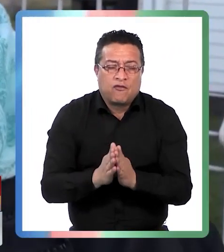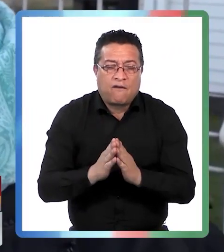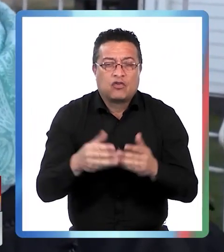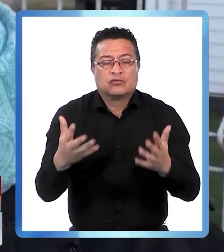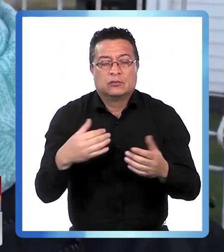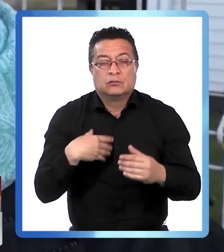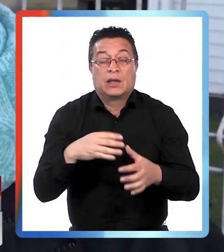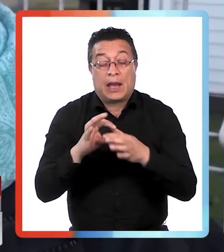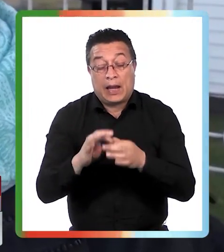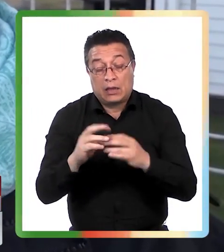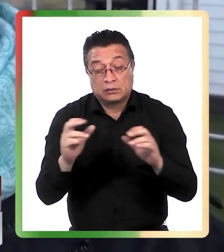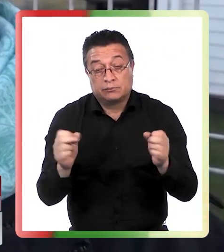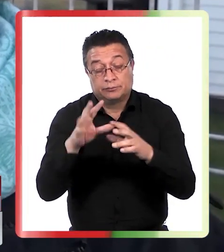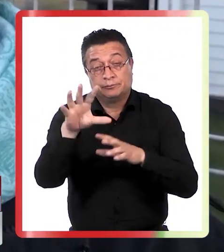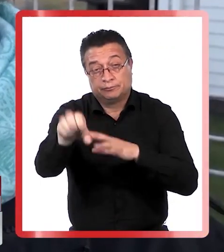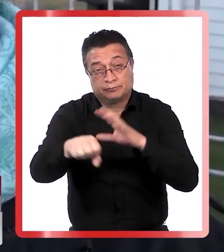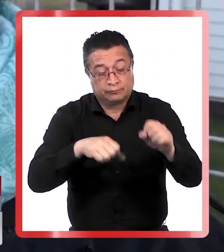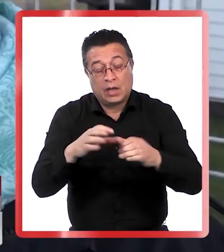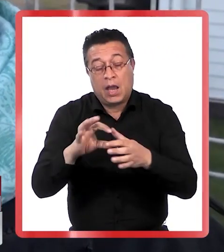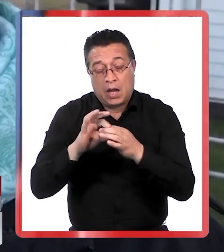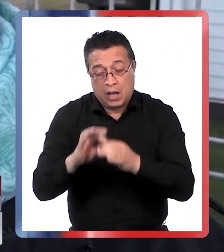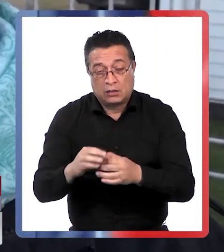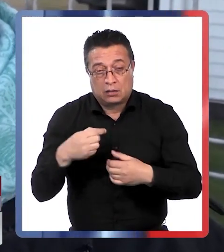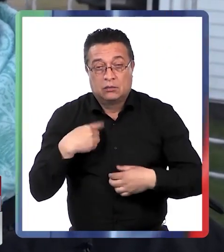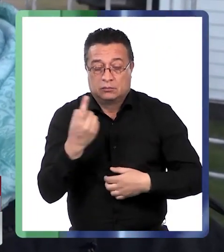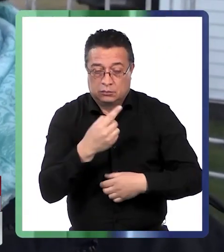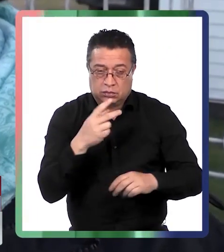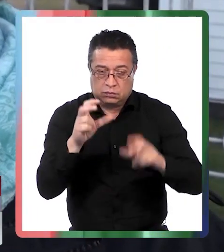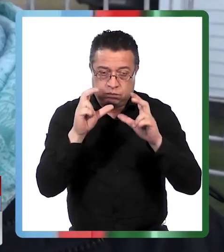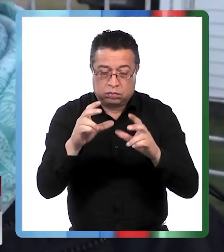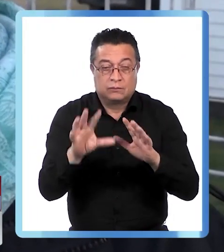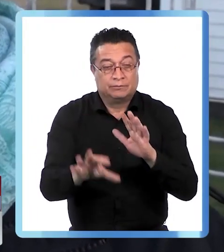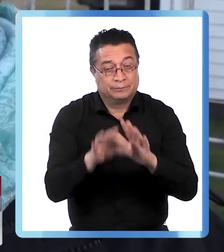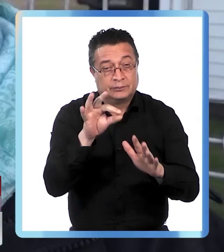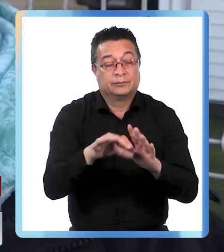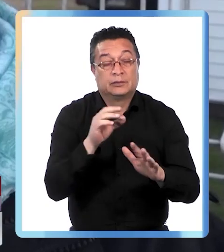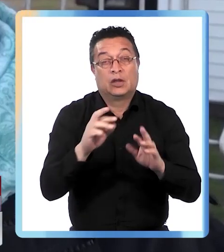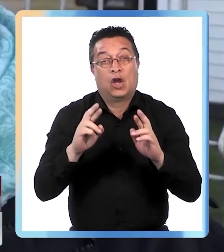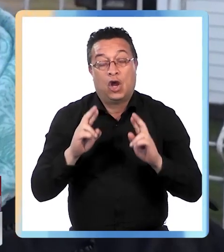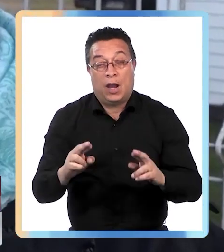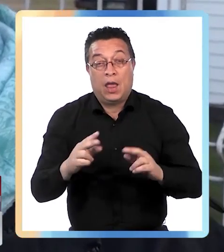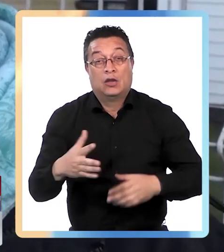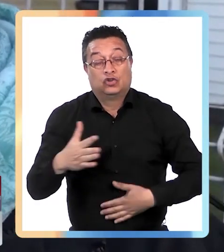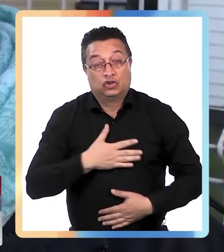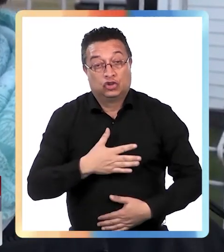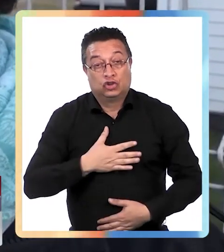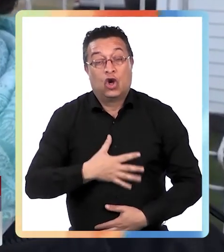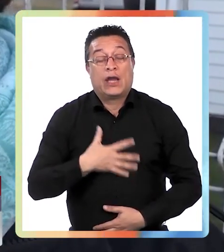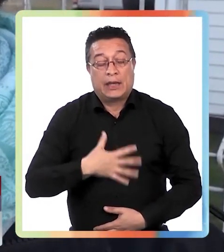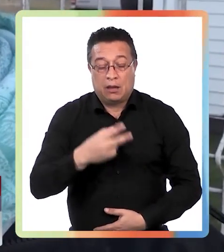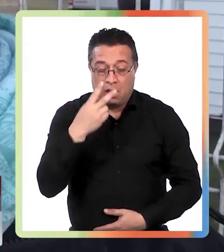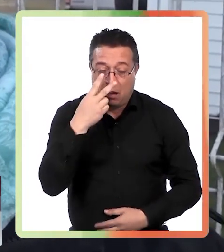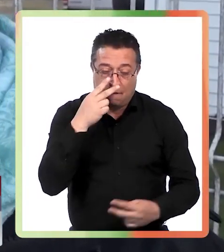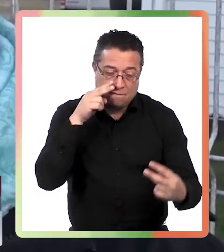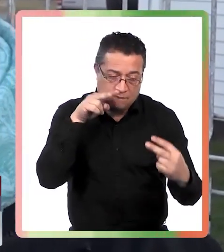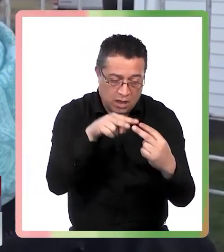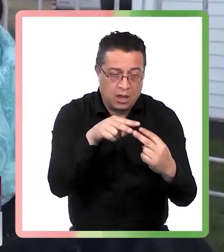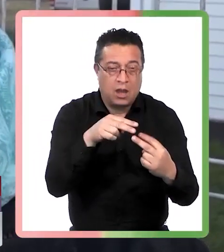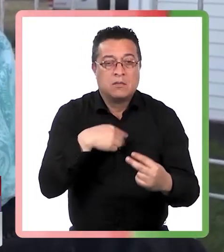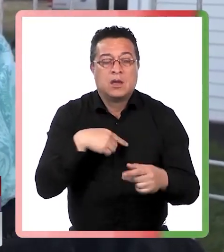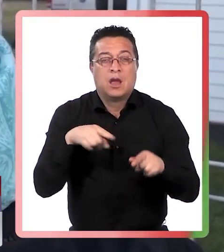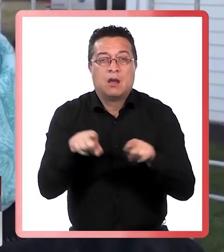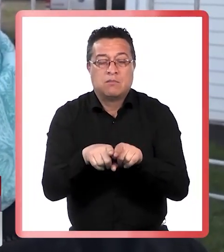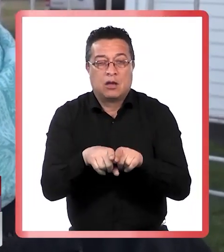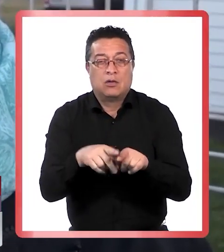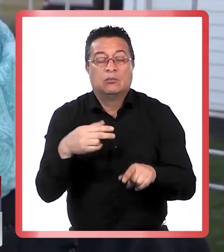agradecer a que salgan a buscar, pero tenemos que estar y encontrar a los que faltan. Yo quiero ver a mi hermano, aunque